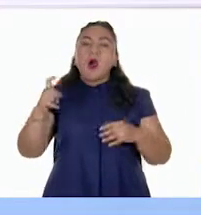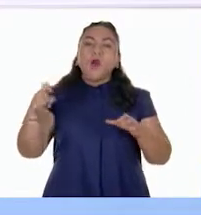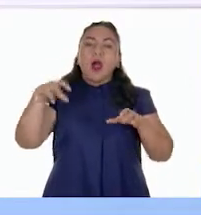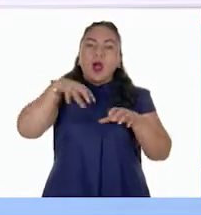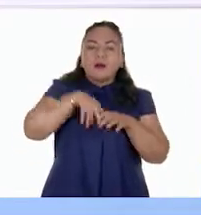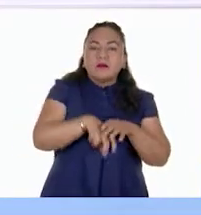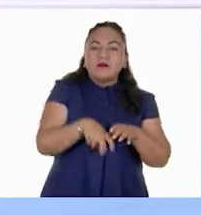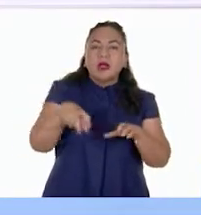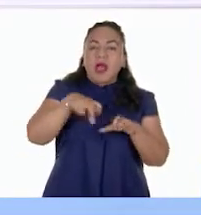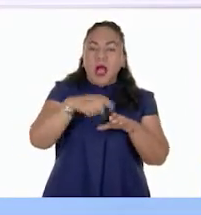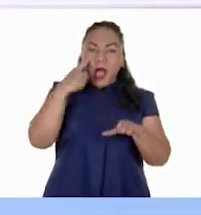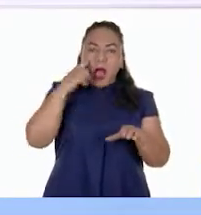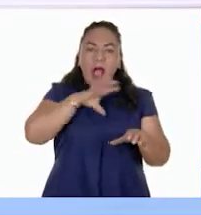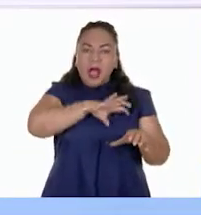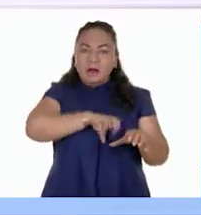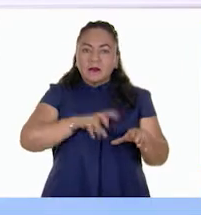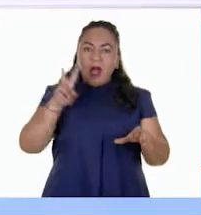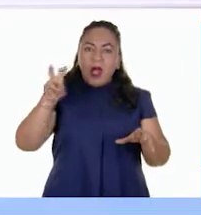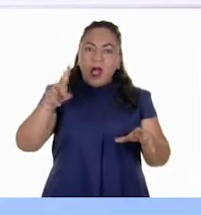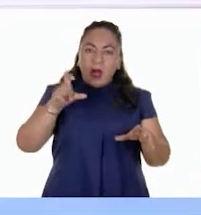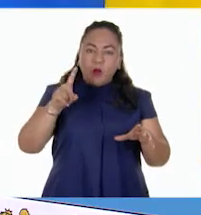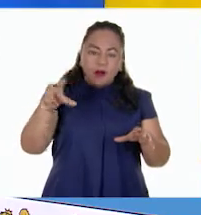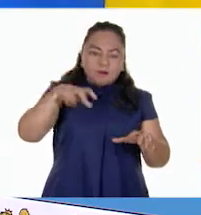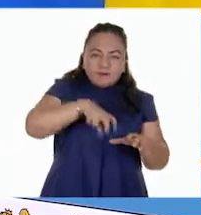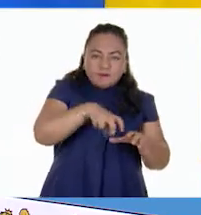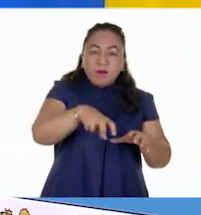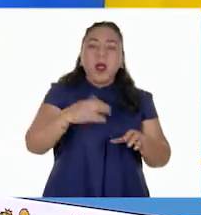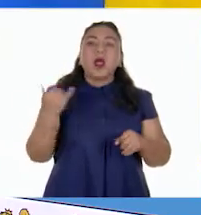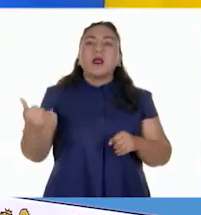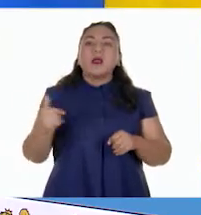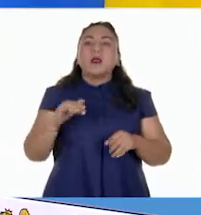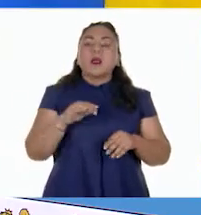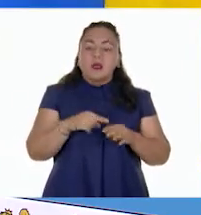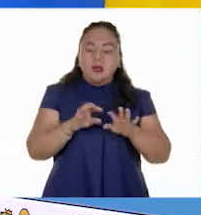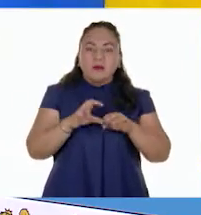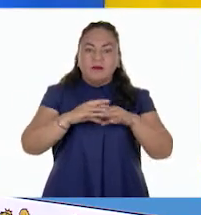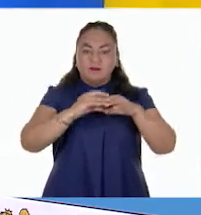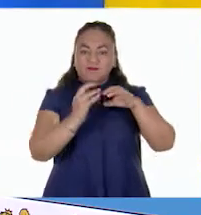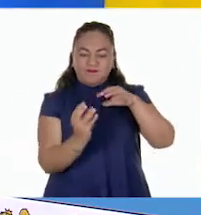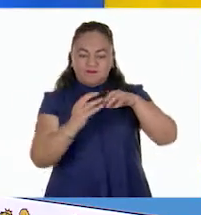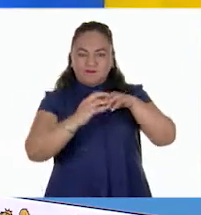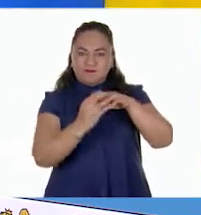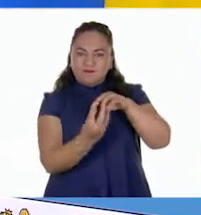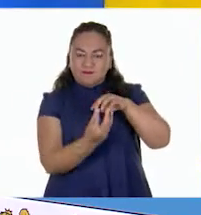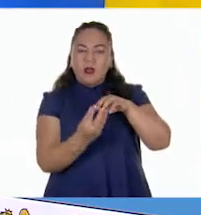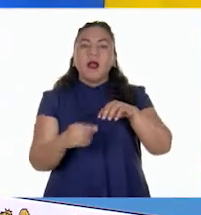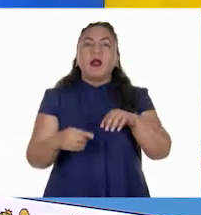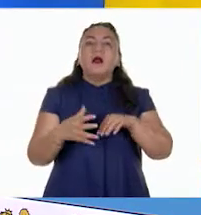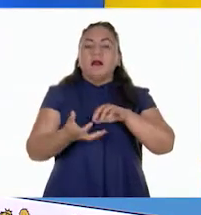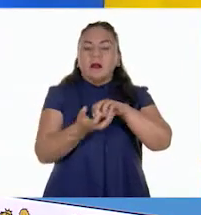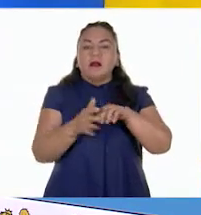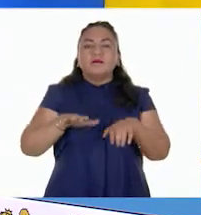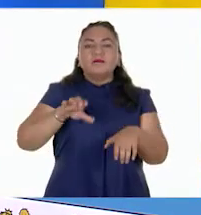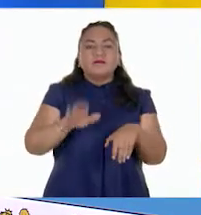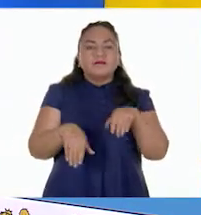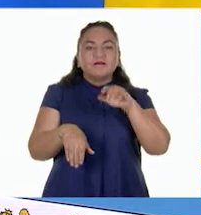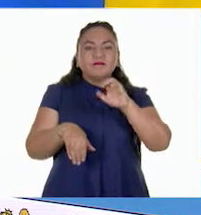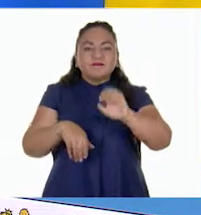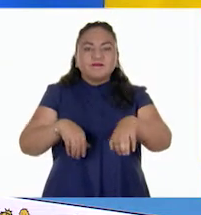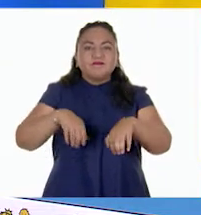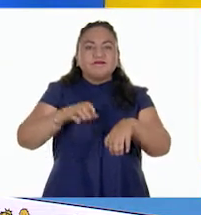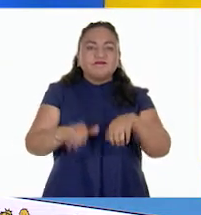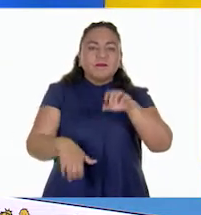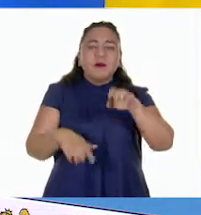pezuñas fuertes que ayudan a que no resbalen en zonas lodosas, entre otras características. Y ahora,